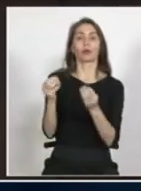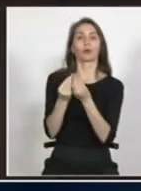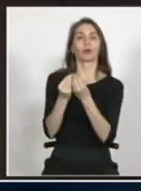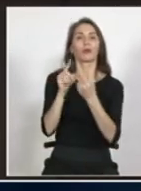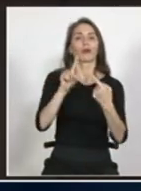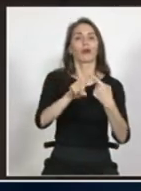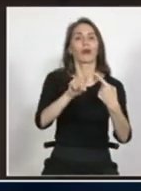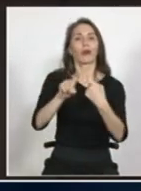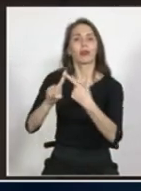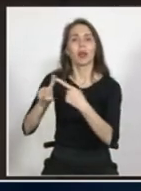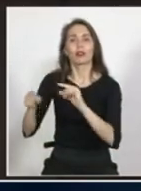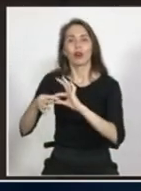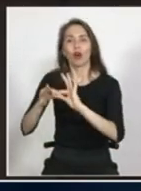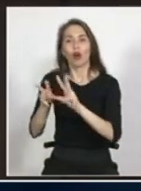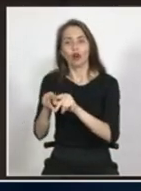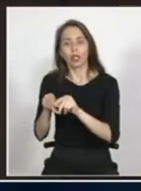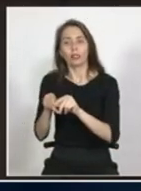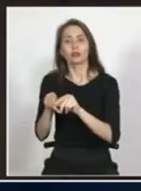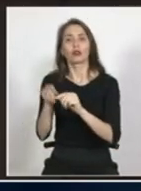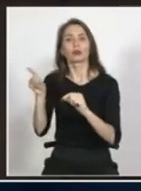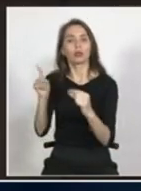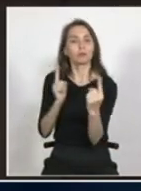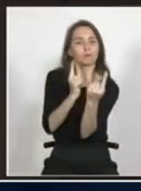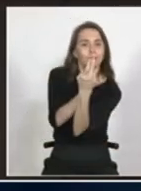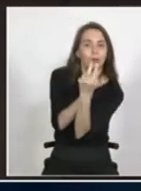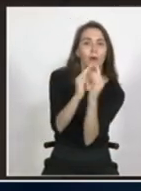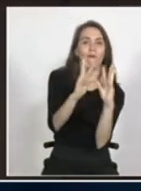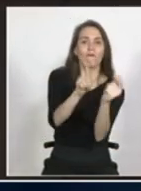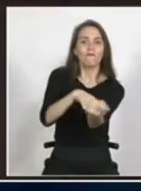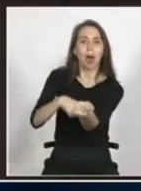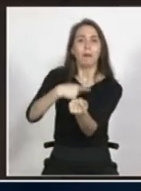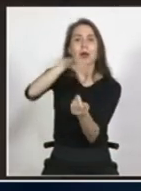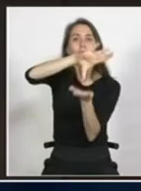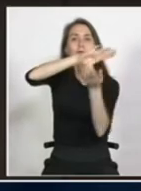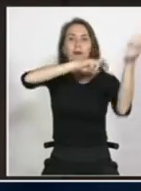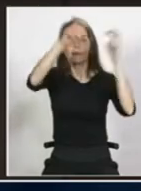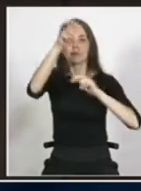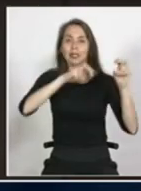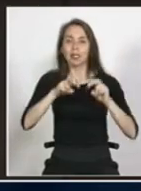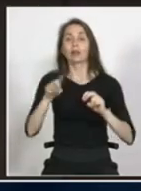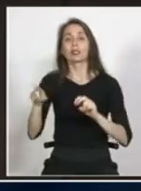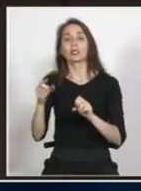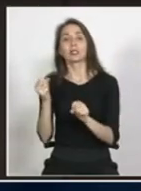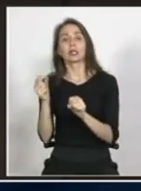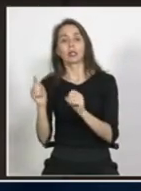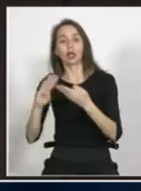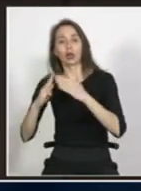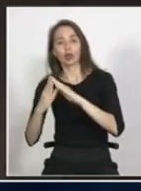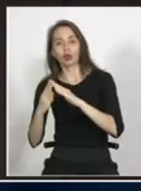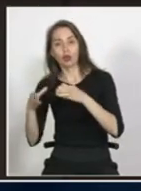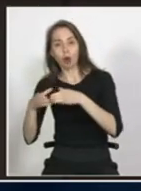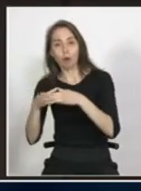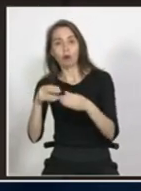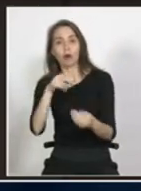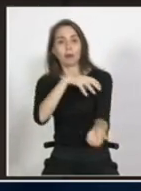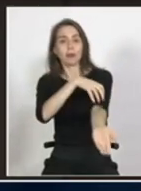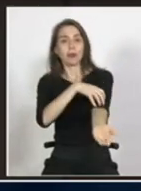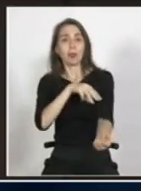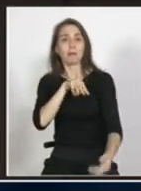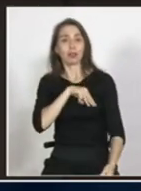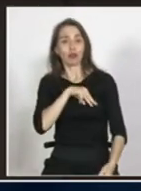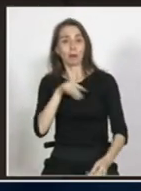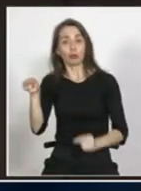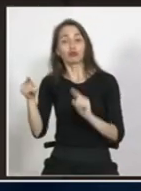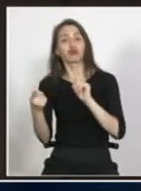como organización con las familias directamente y entiendo que también tienen un largo trabajo con algunas comunidades educativas en la región metropolitana, si no me equivoco.